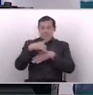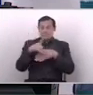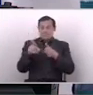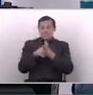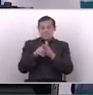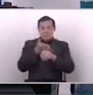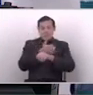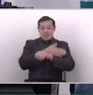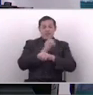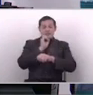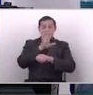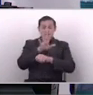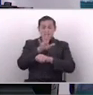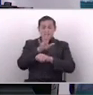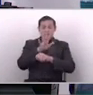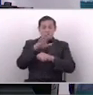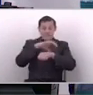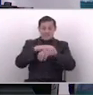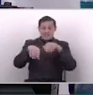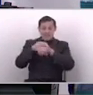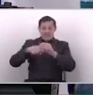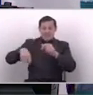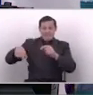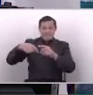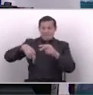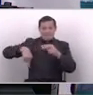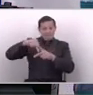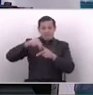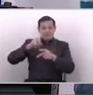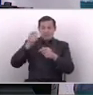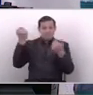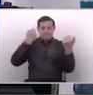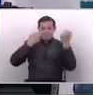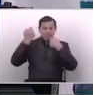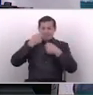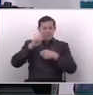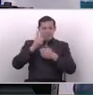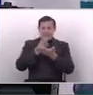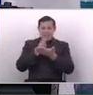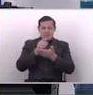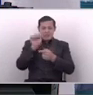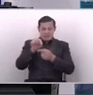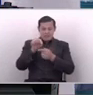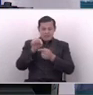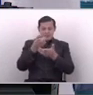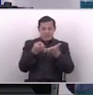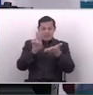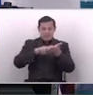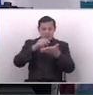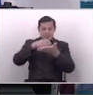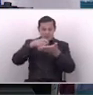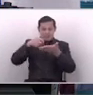que me antecedió decía que la habían agarrado a patadas, pues no iba con golpes y eso está en el parte.